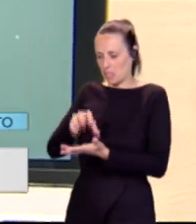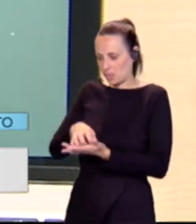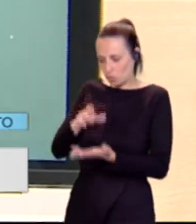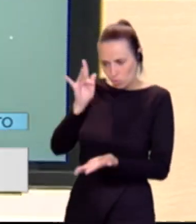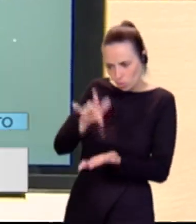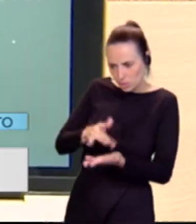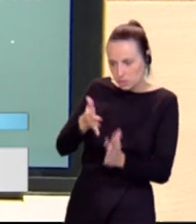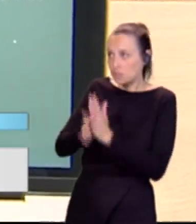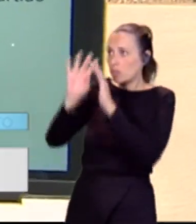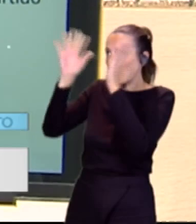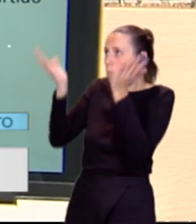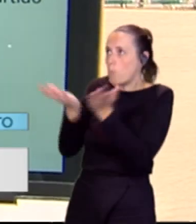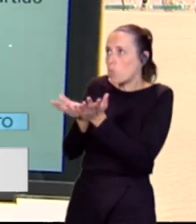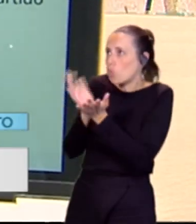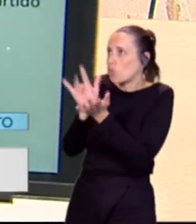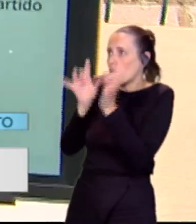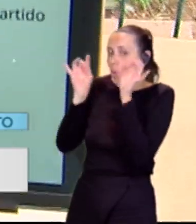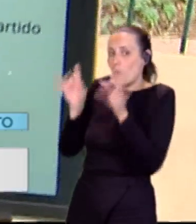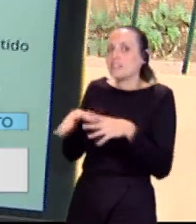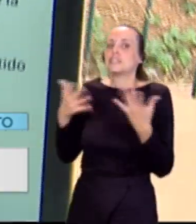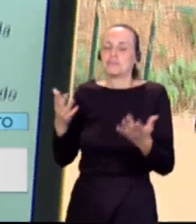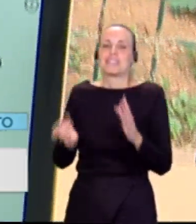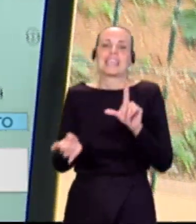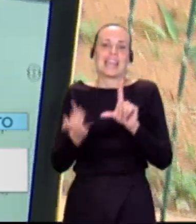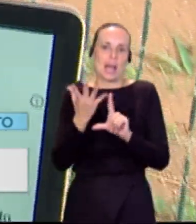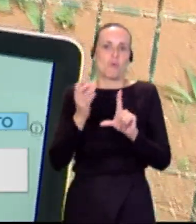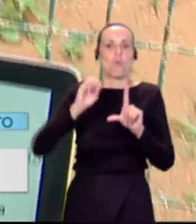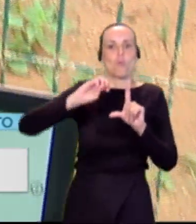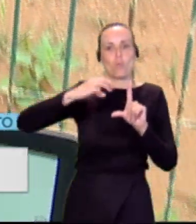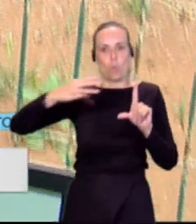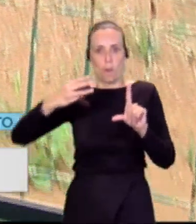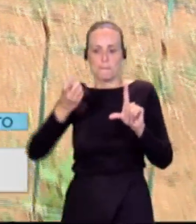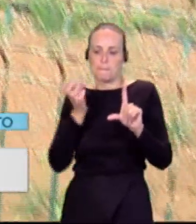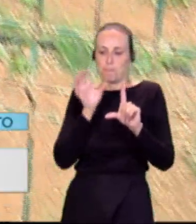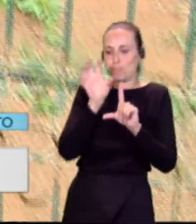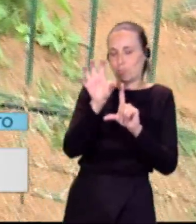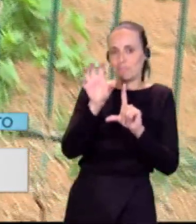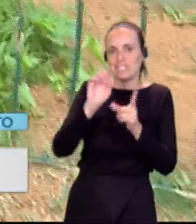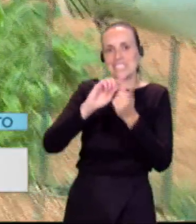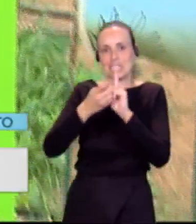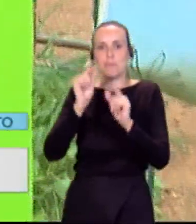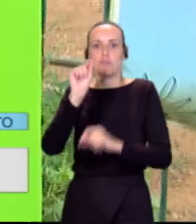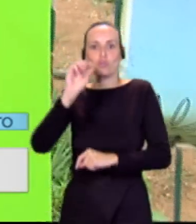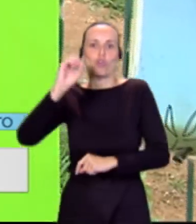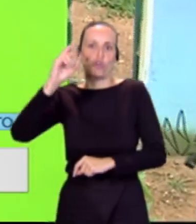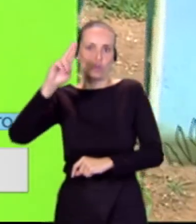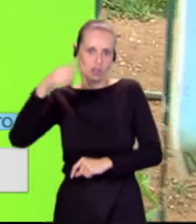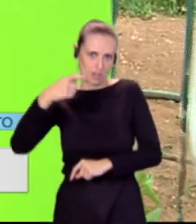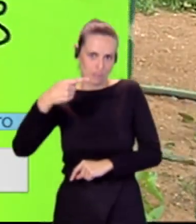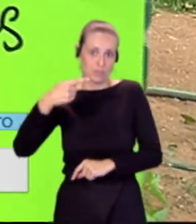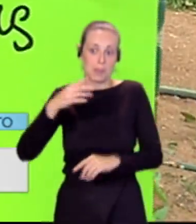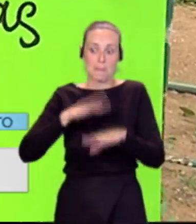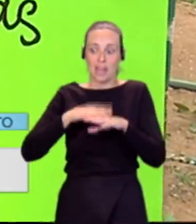mundo. Entonces, creamos el change.org para concienciar a la sociedad, igual que hemos podido